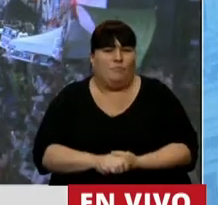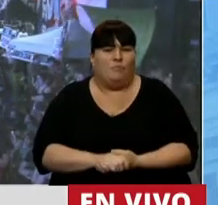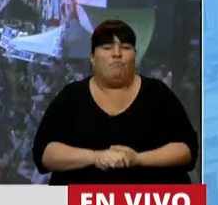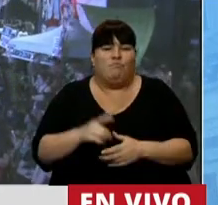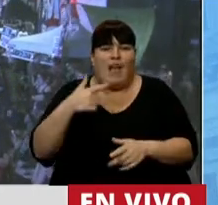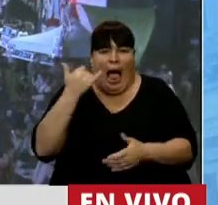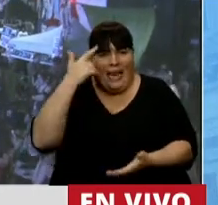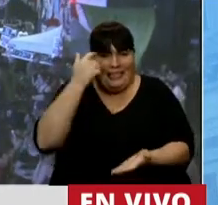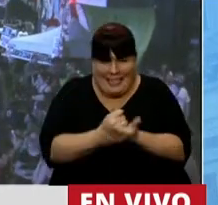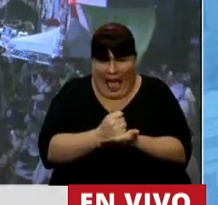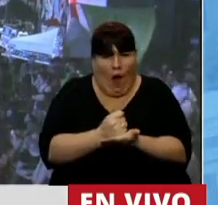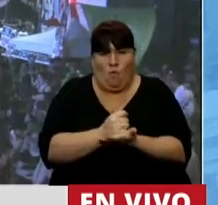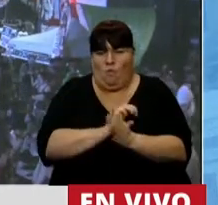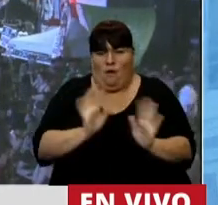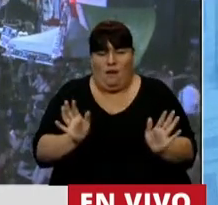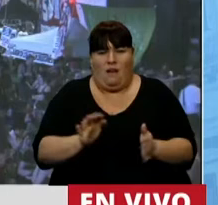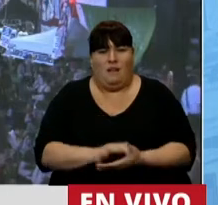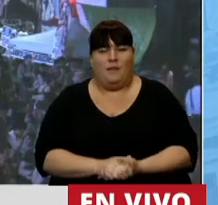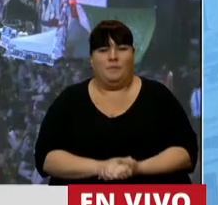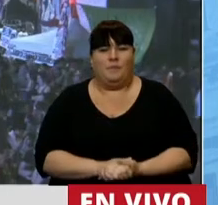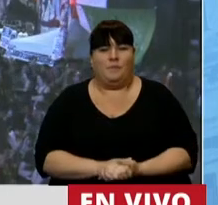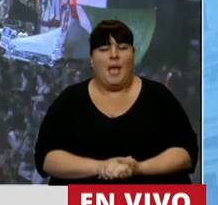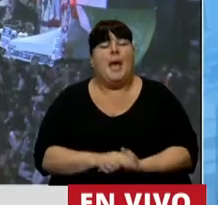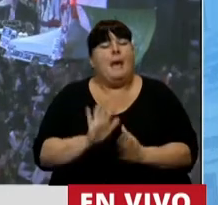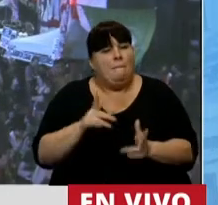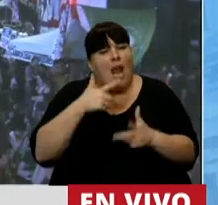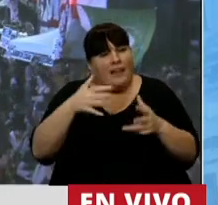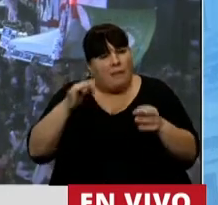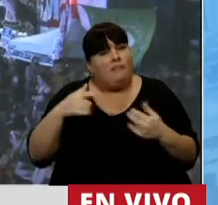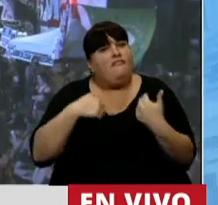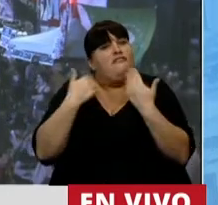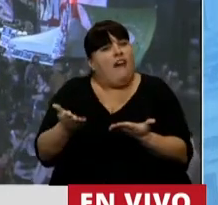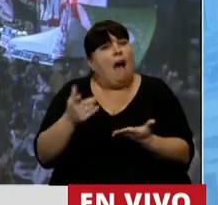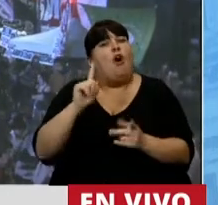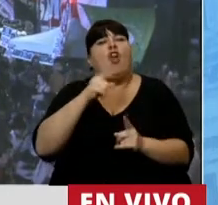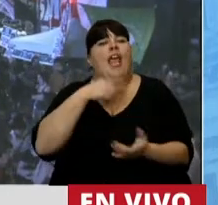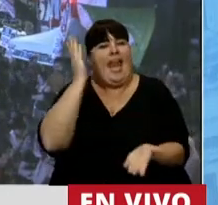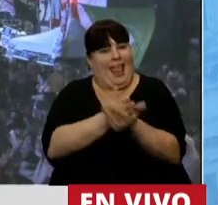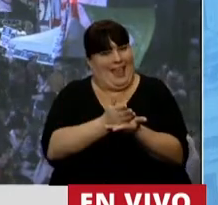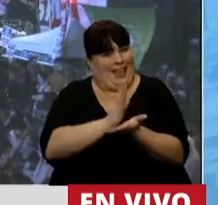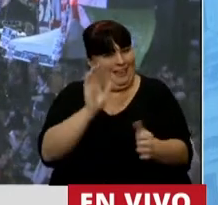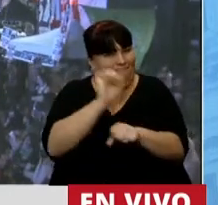es un hecho traumático, así hago. Pero debo decir también que estoy a favor de su despenalización.